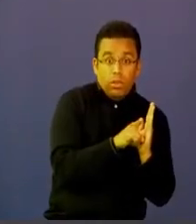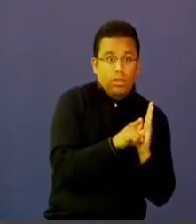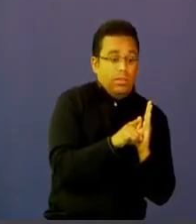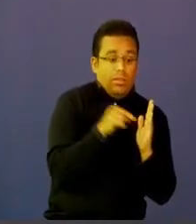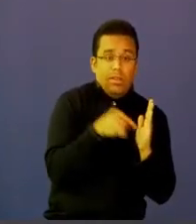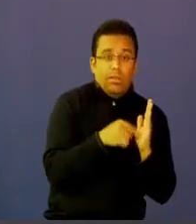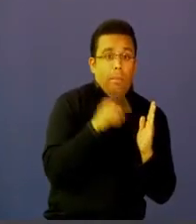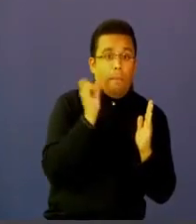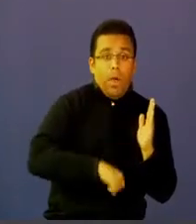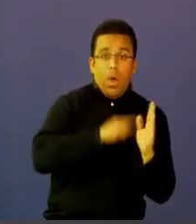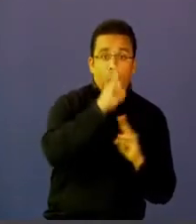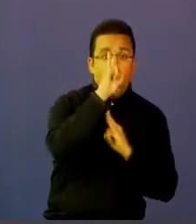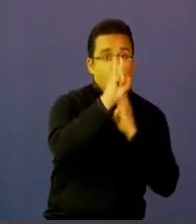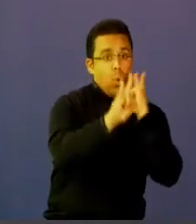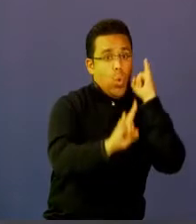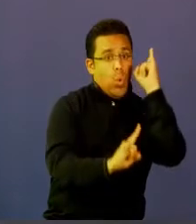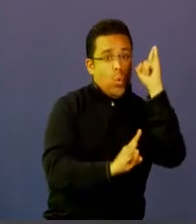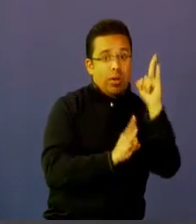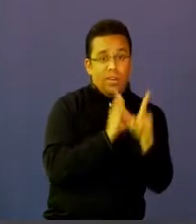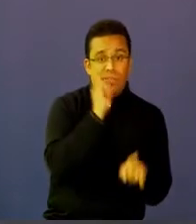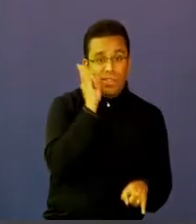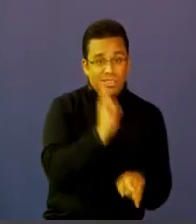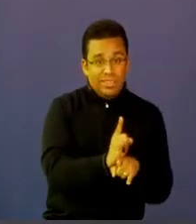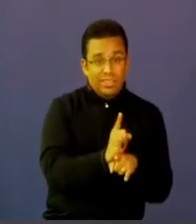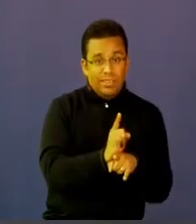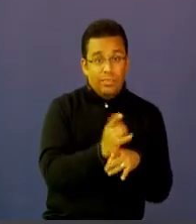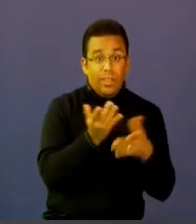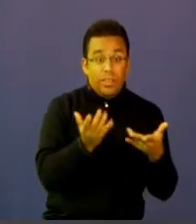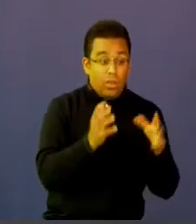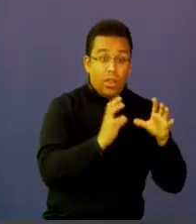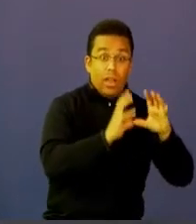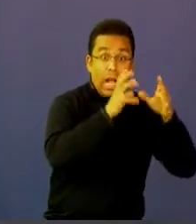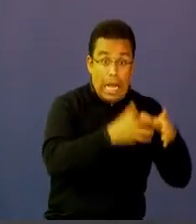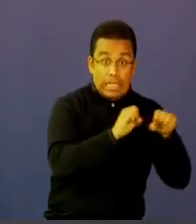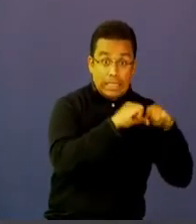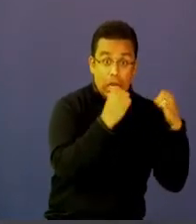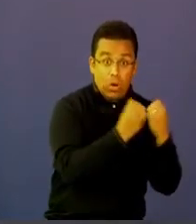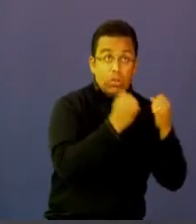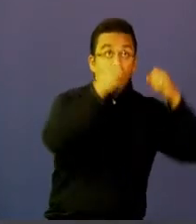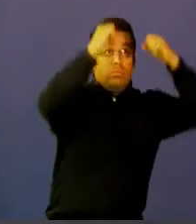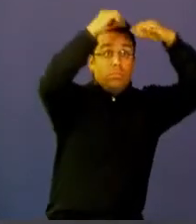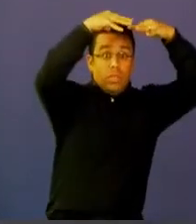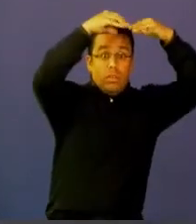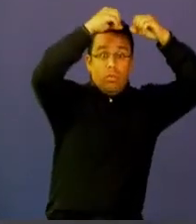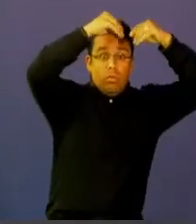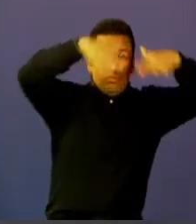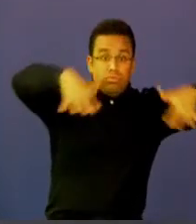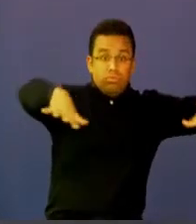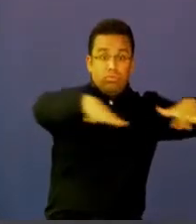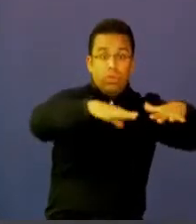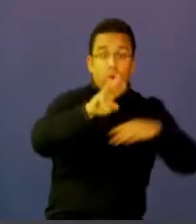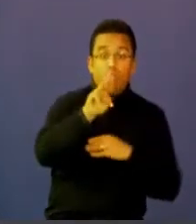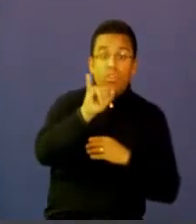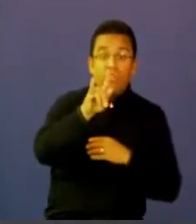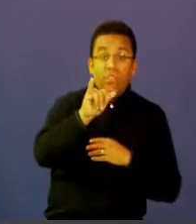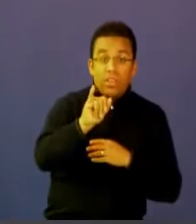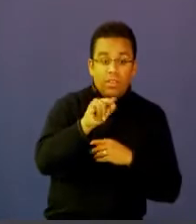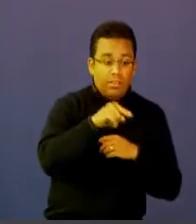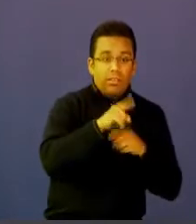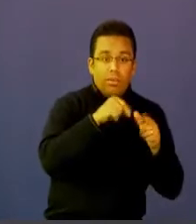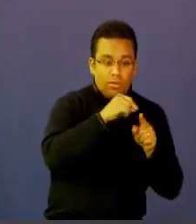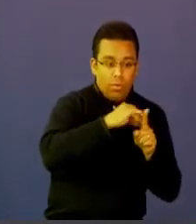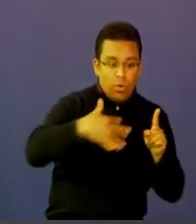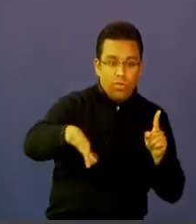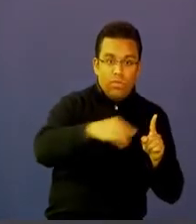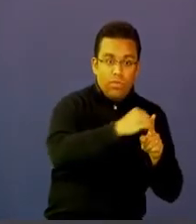universal. Y los salones de clase empiezan a tener redes Wi-Fi, empiezan a tener redes abiertas. Y es el ideal. Y es el ideal para